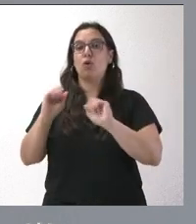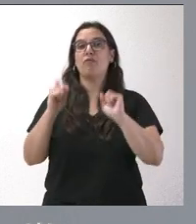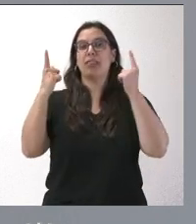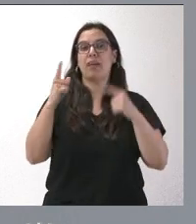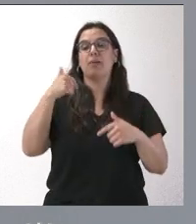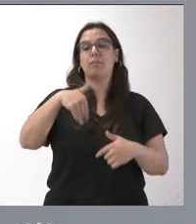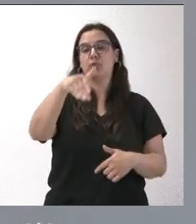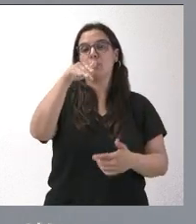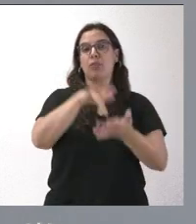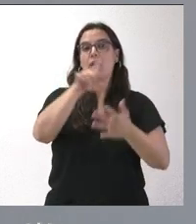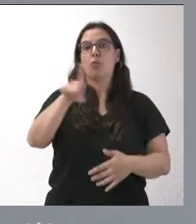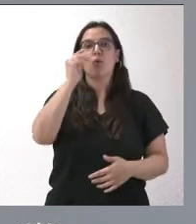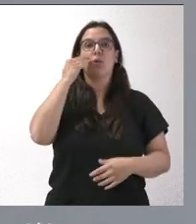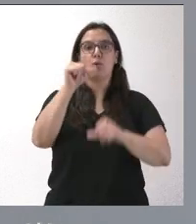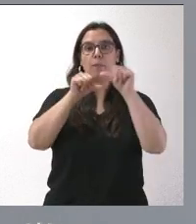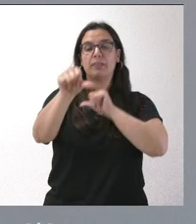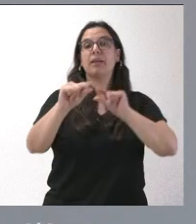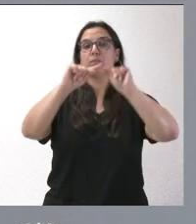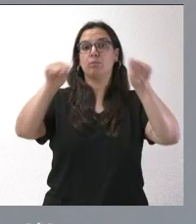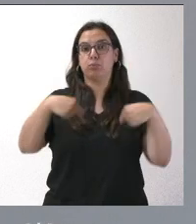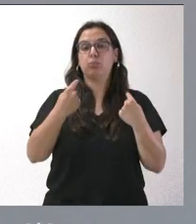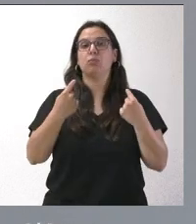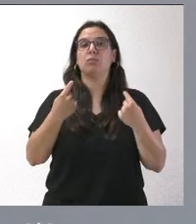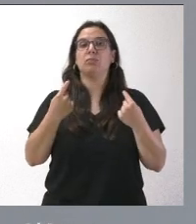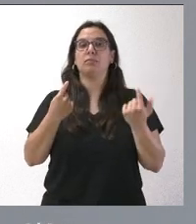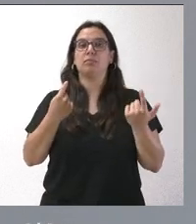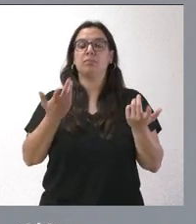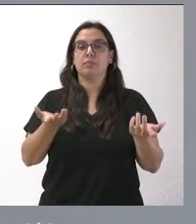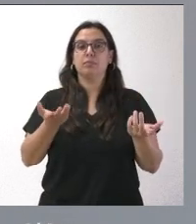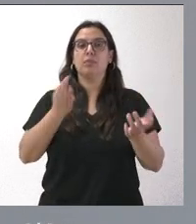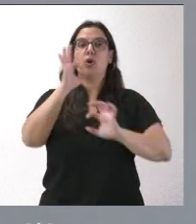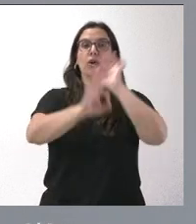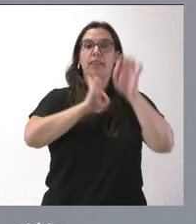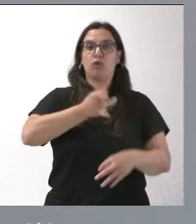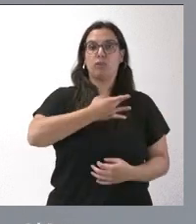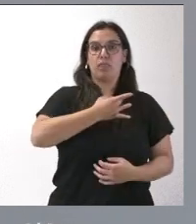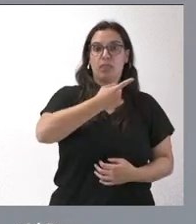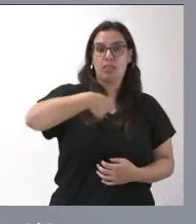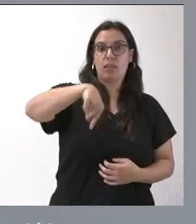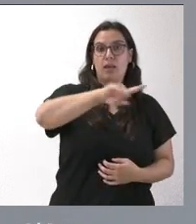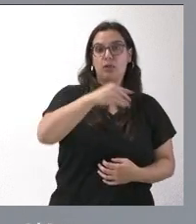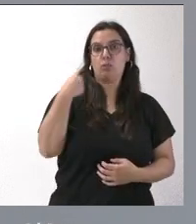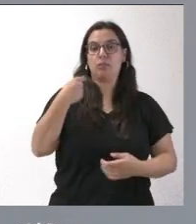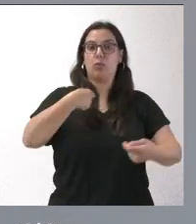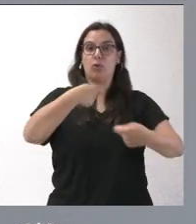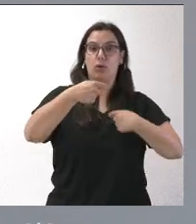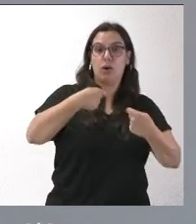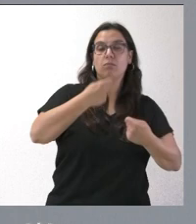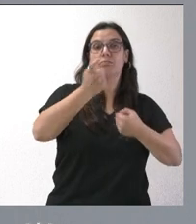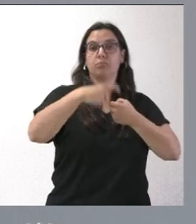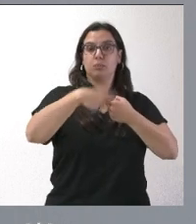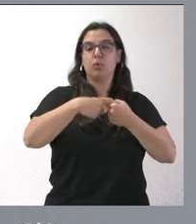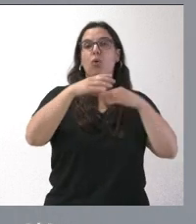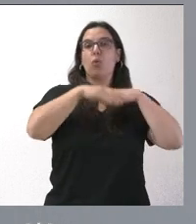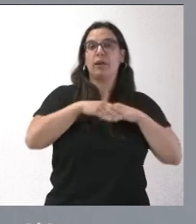próximo día 1 de julio y será firmado por las organizaciones sindicales que procedieron a su suscripción, UGT,